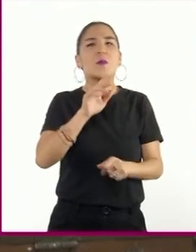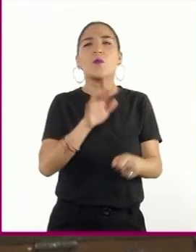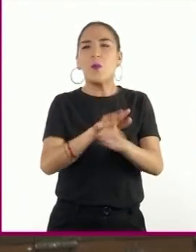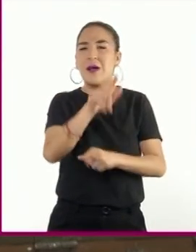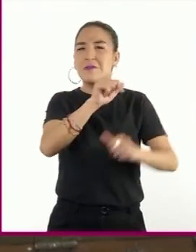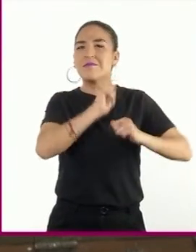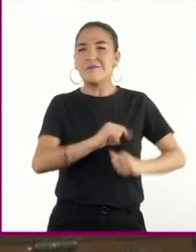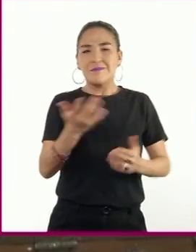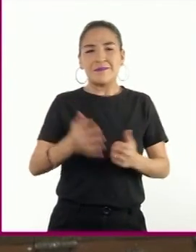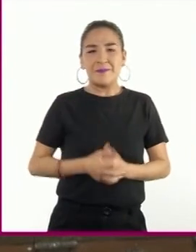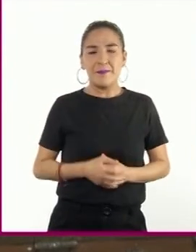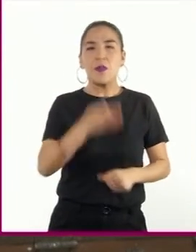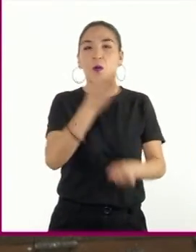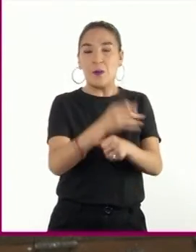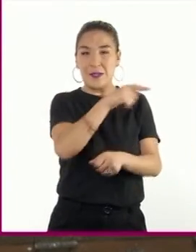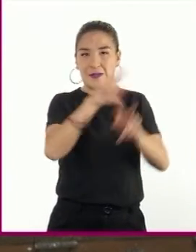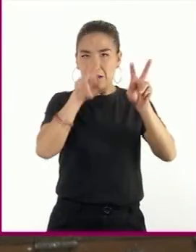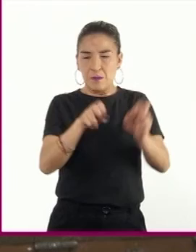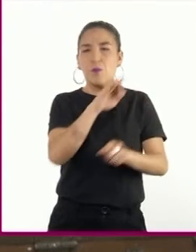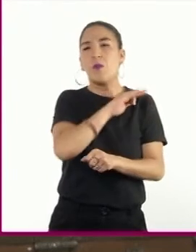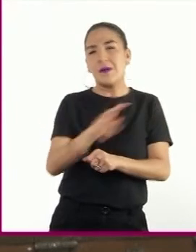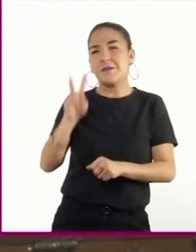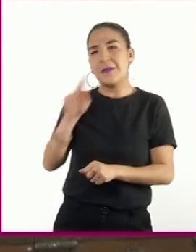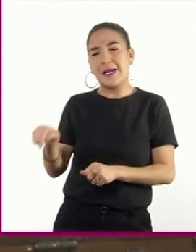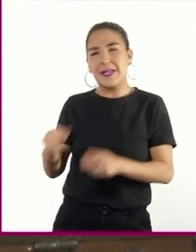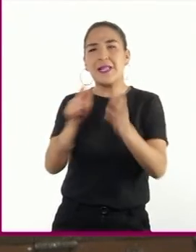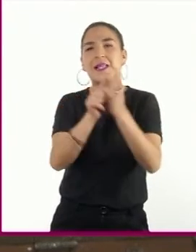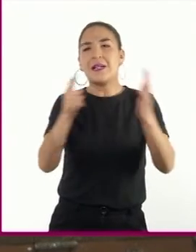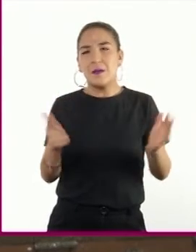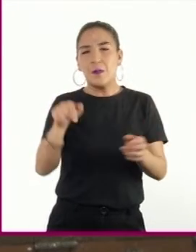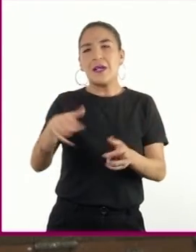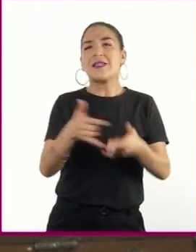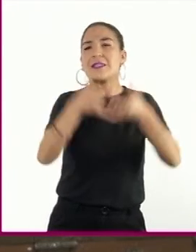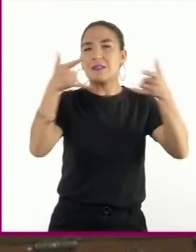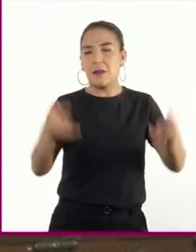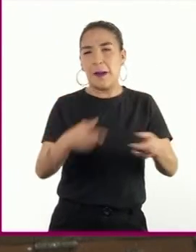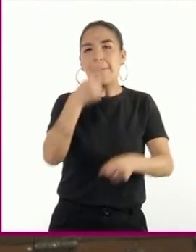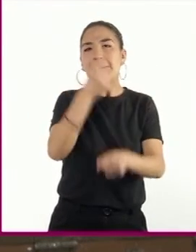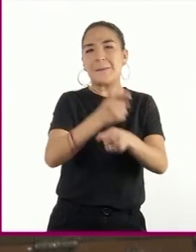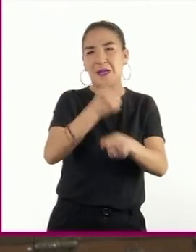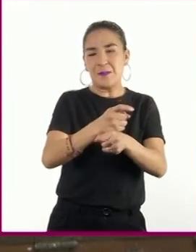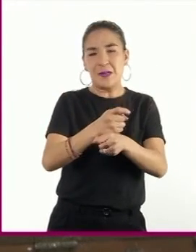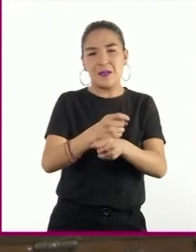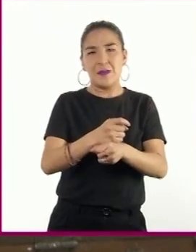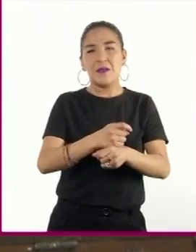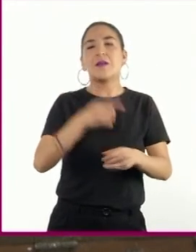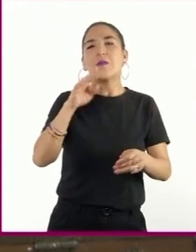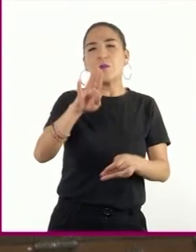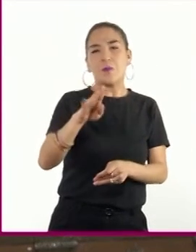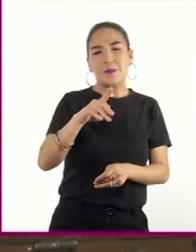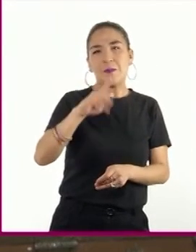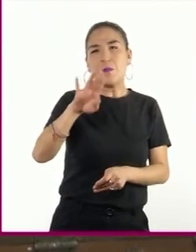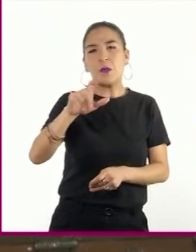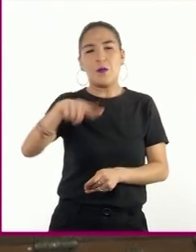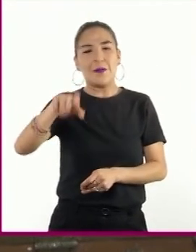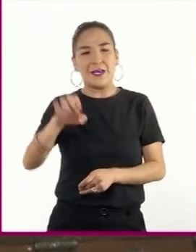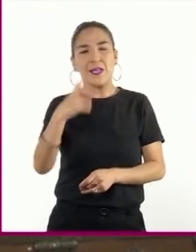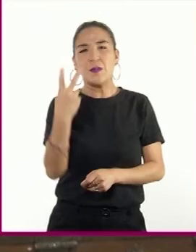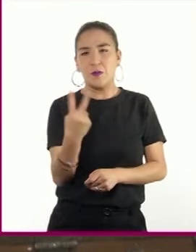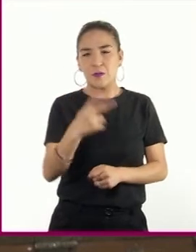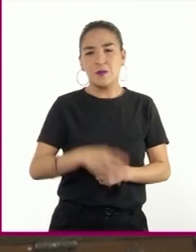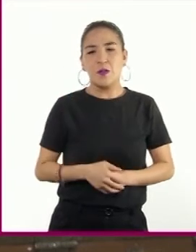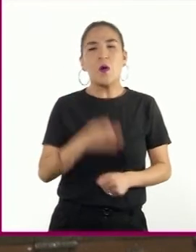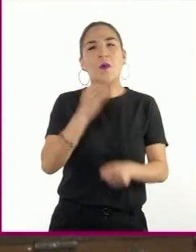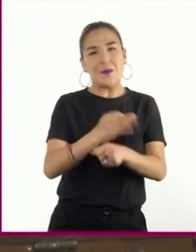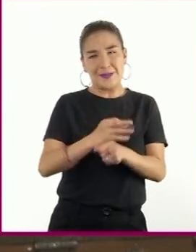Recuerden que este tema lo podrán consultar en su libro de texto de historia, primer grado, bloque 2. Es momento de continuar